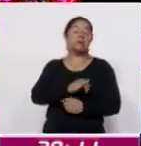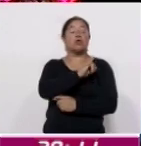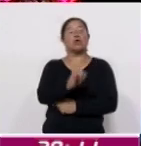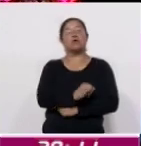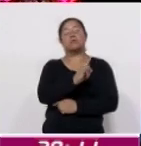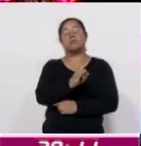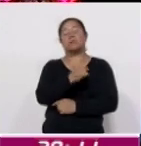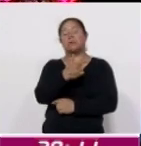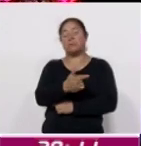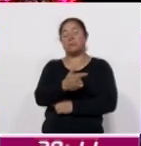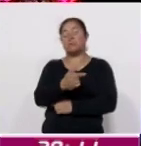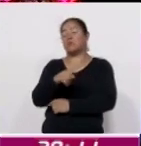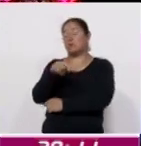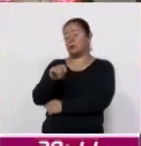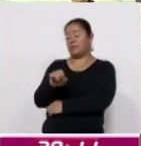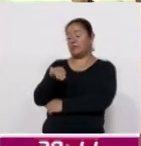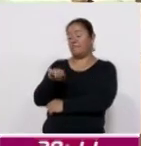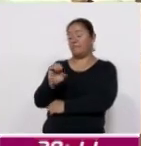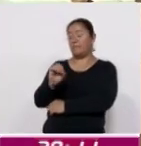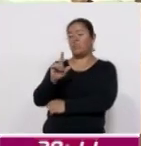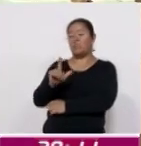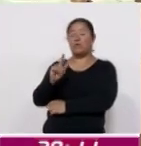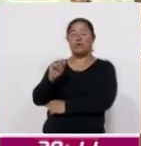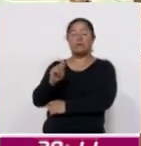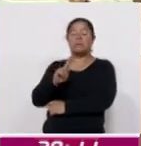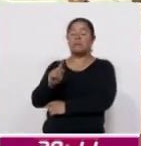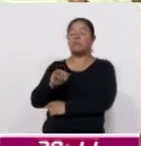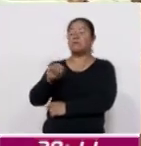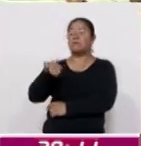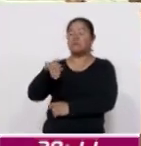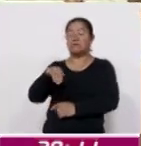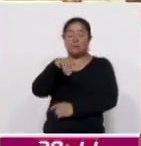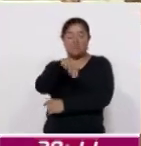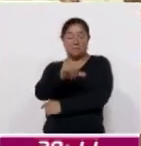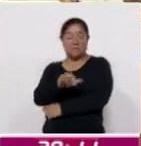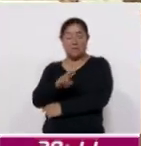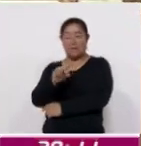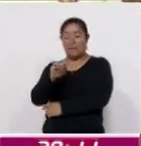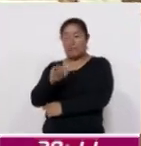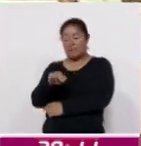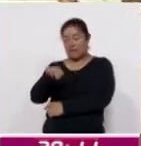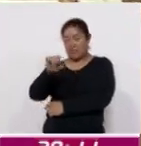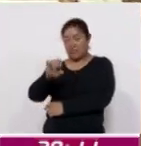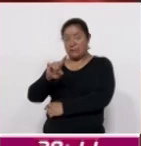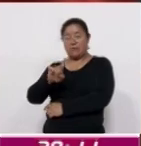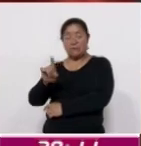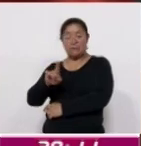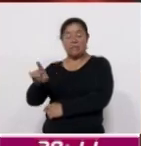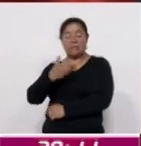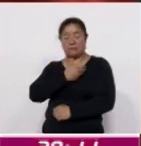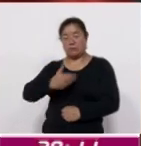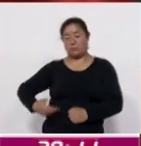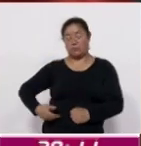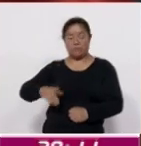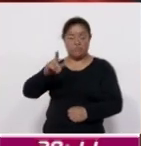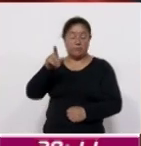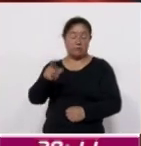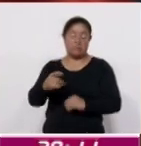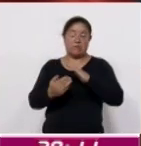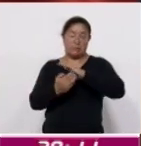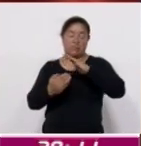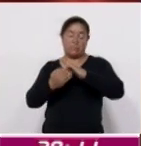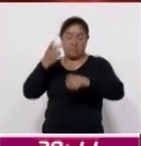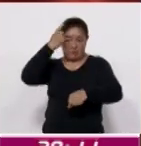Gilberto Temolzin Martínez. El presidente de la Mesa Directiva del Congreso del Estado, José Gilberto Temolzin